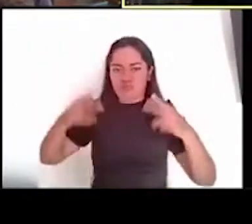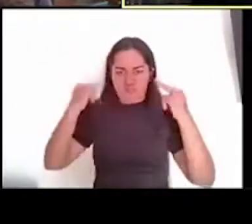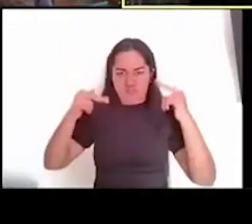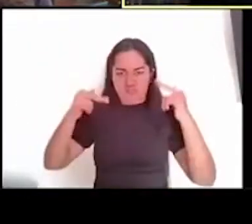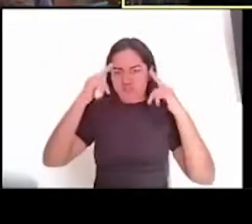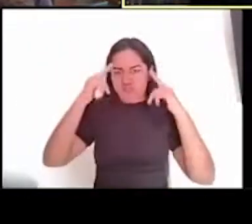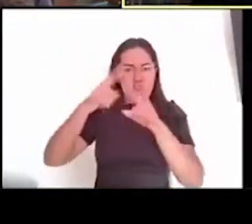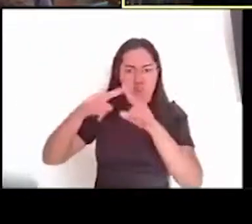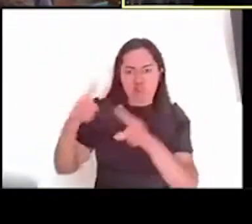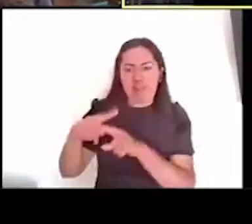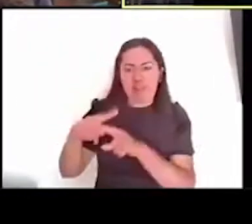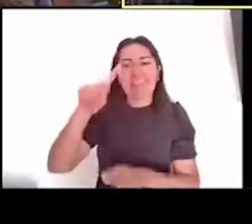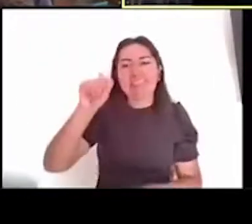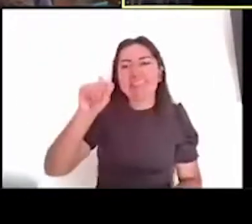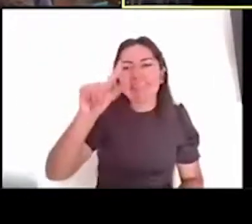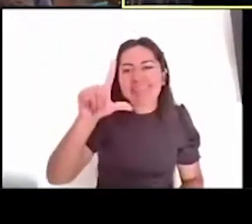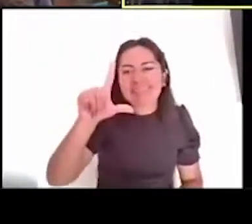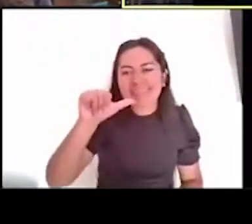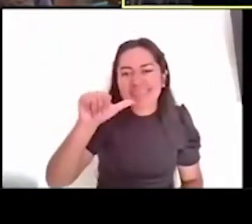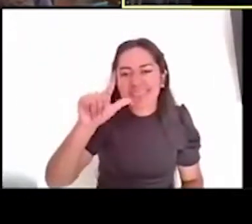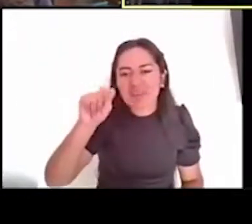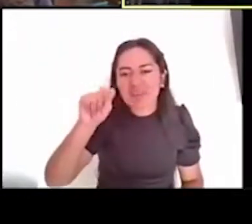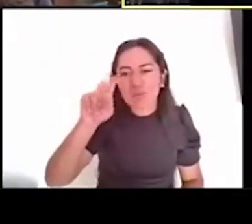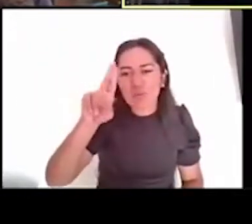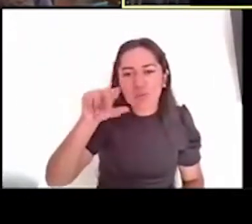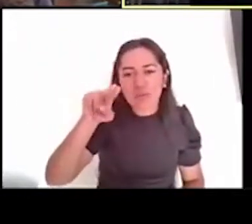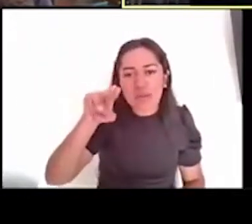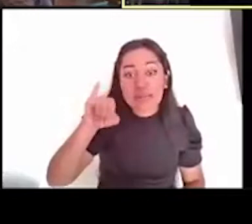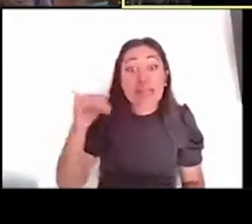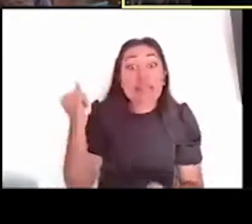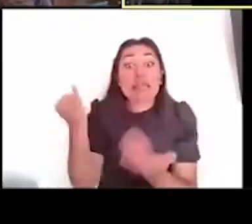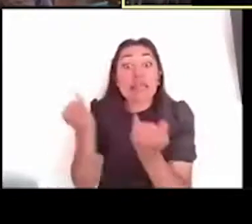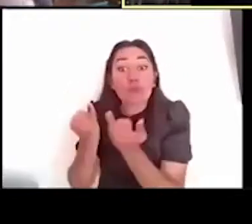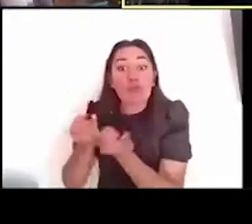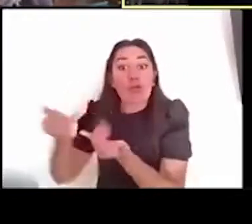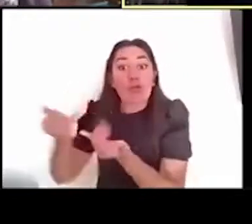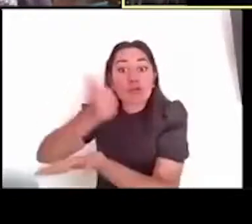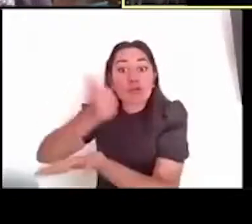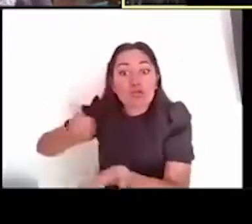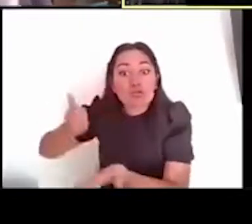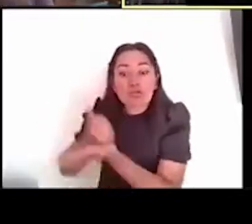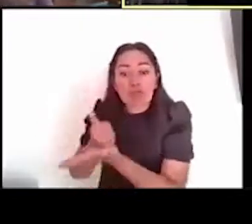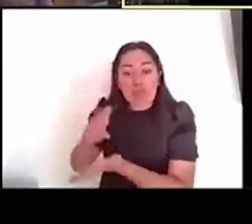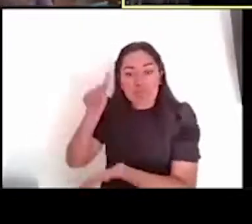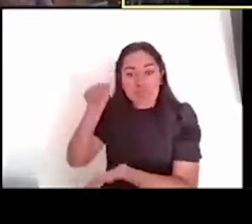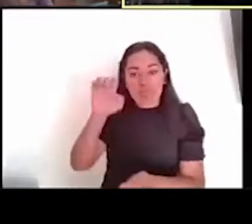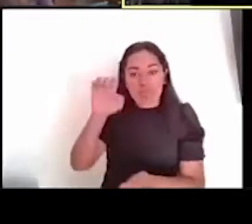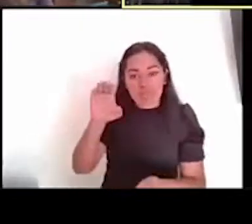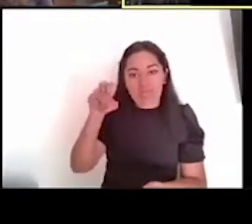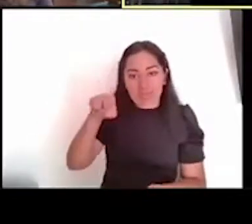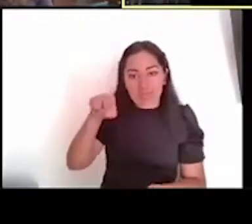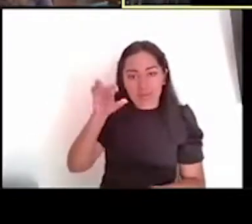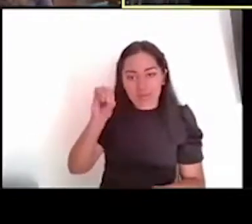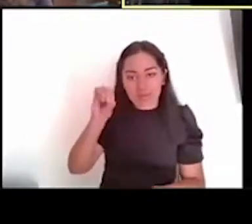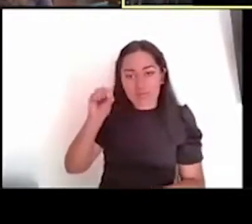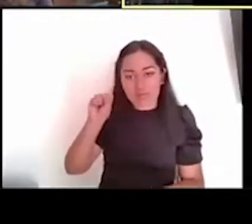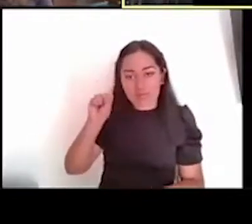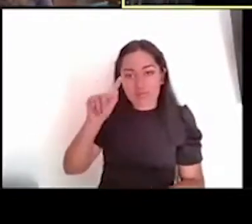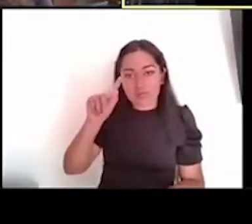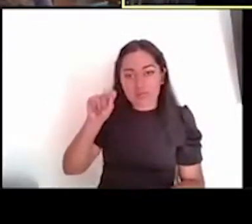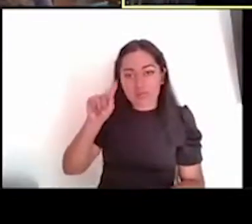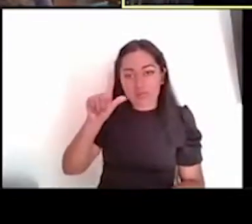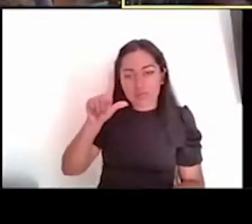y, y la ciudad en sí, la ciudad de Tenochtitlan, que era, pues, muy grande, una urbe, una de las ciudades más grandes del mundo, en su momento,